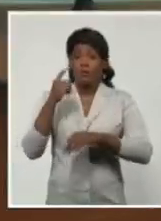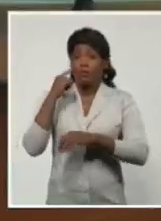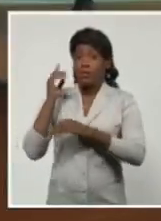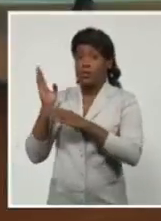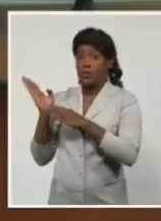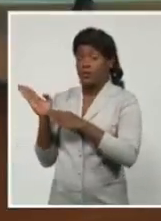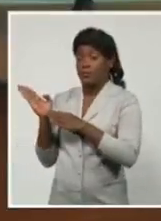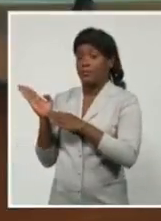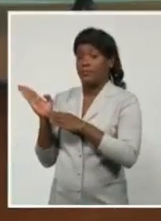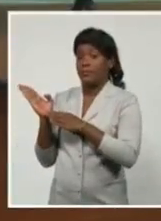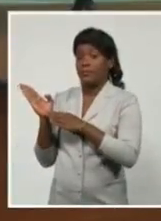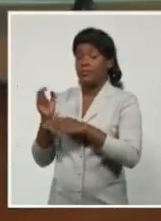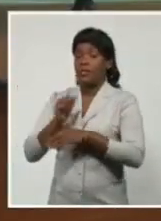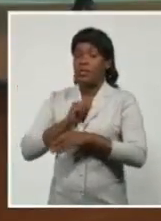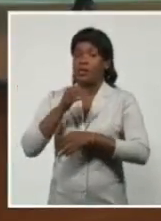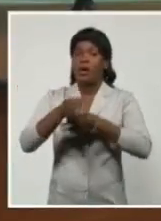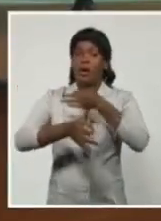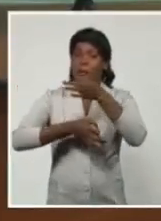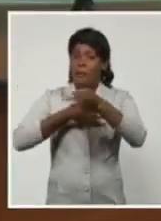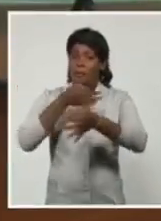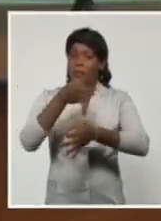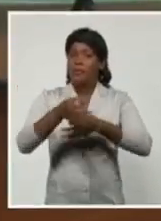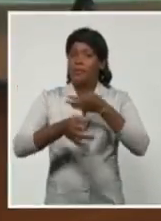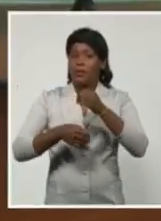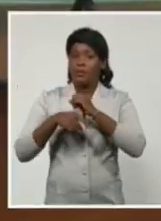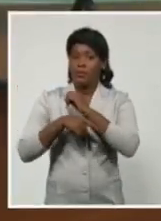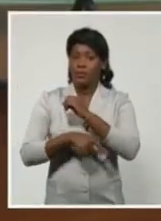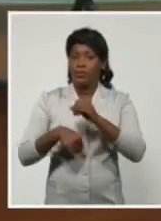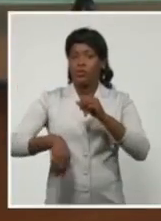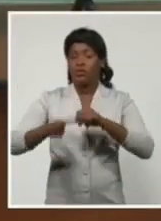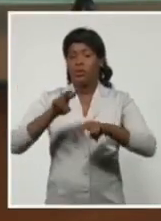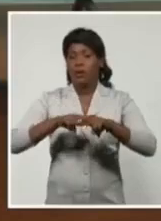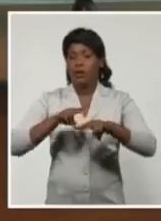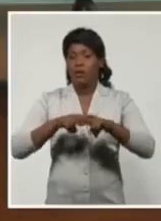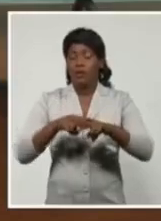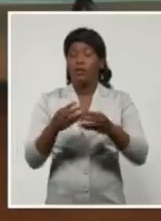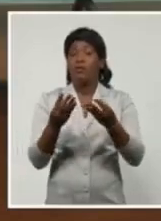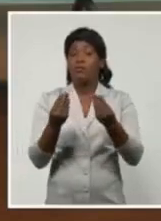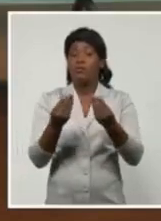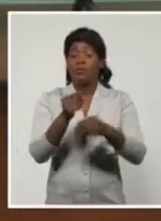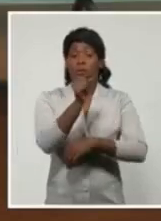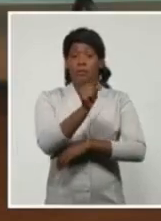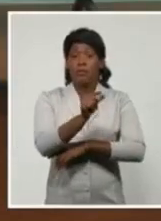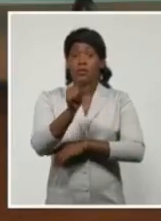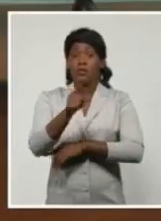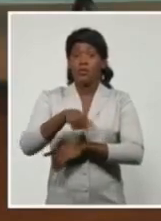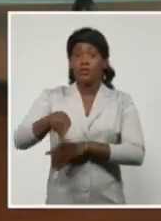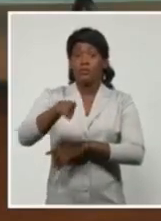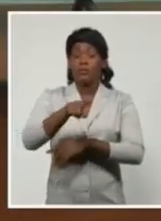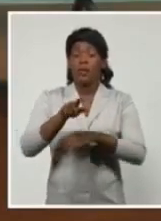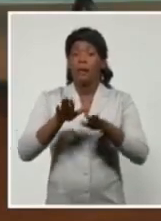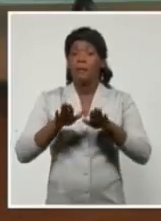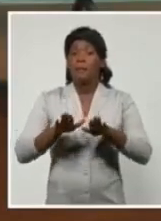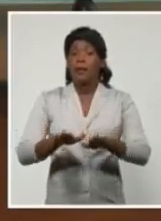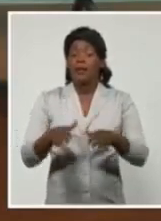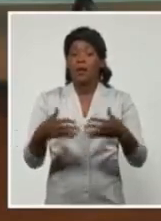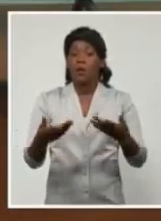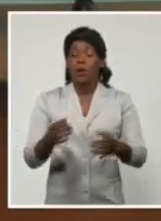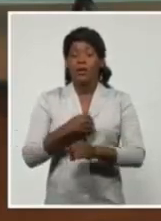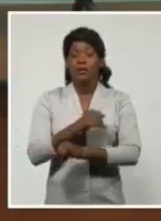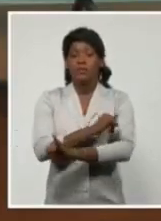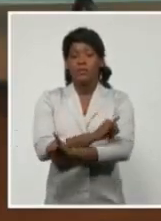queremos decir dos o tres palabras acerca de la Habana, porque muchas personas están esperando lo que se va a decir.